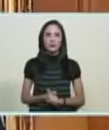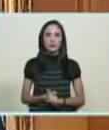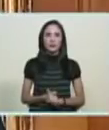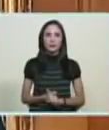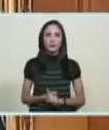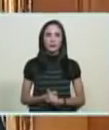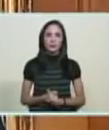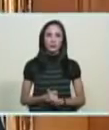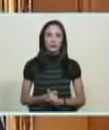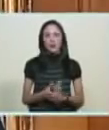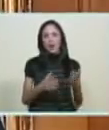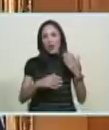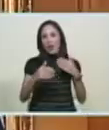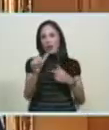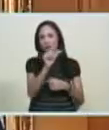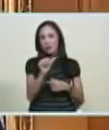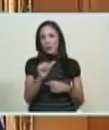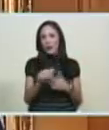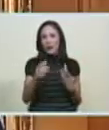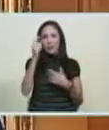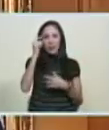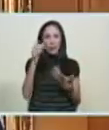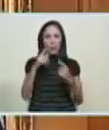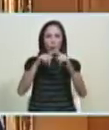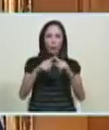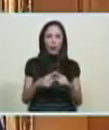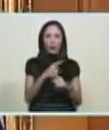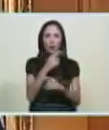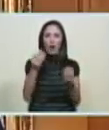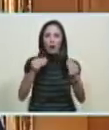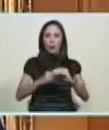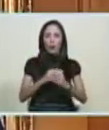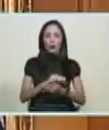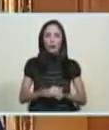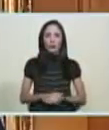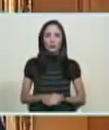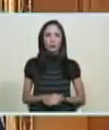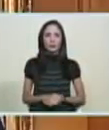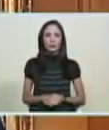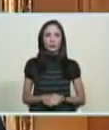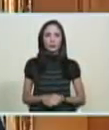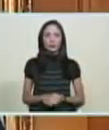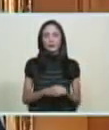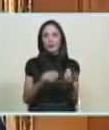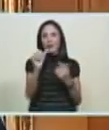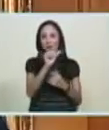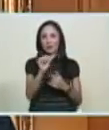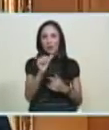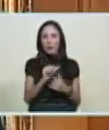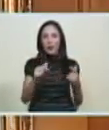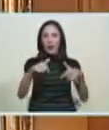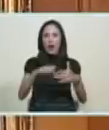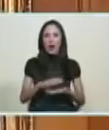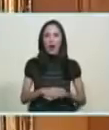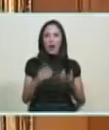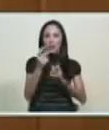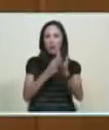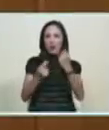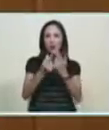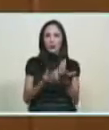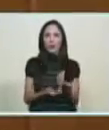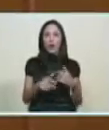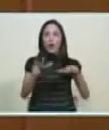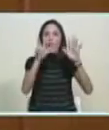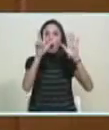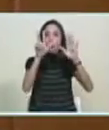llevamos ¿cuántos días Jorge Rodríguez? de acuerdo a tu astrólogo personal ¿cuántos días llevamos ya del programa de recuperación económica?